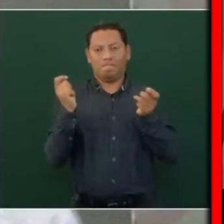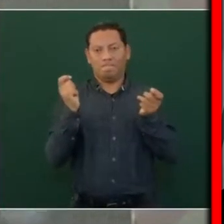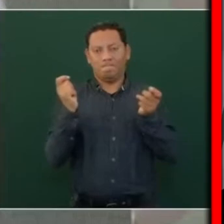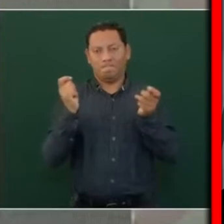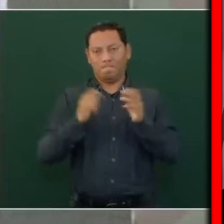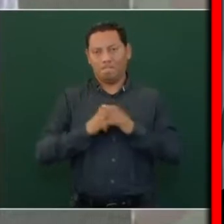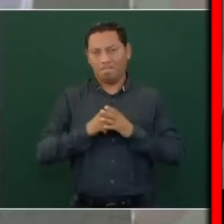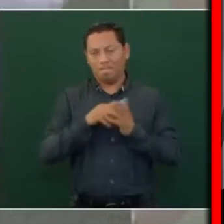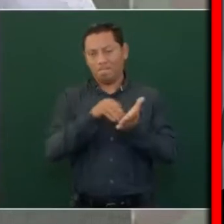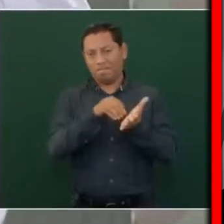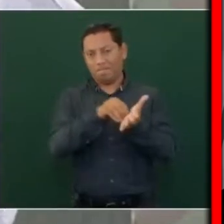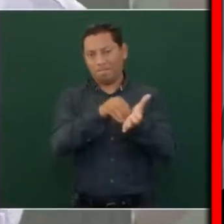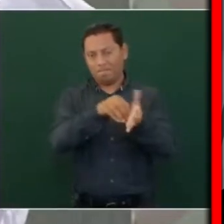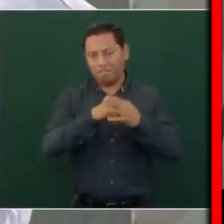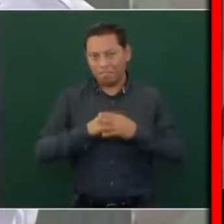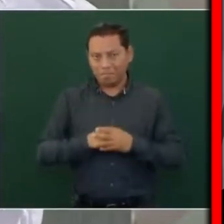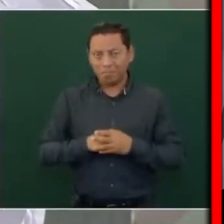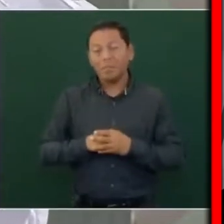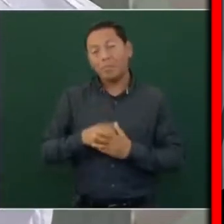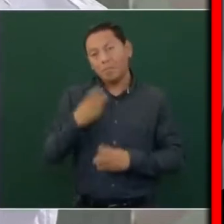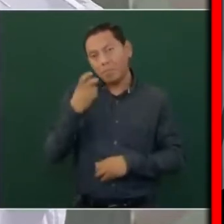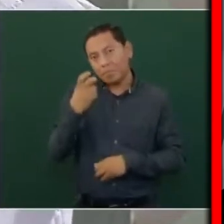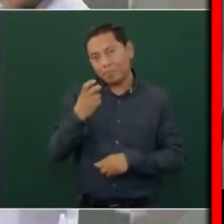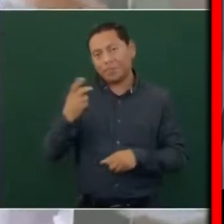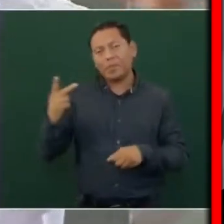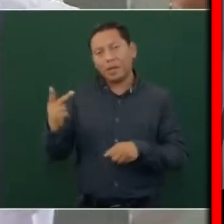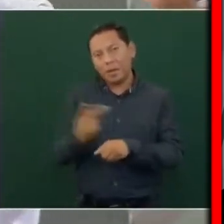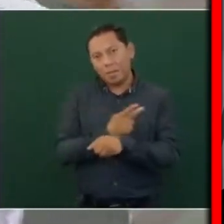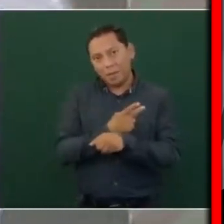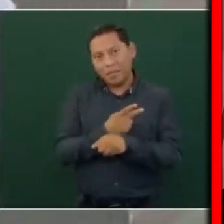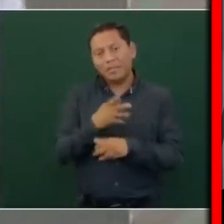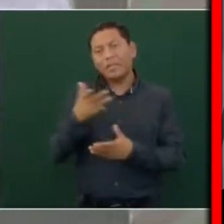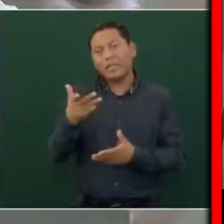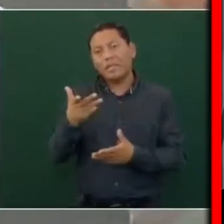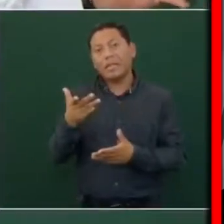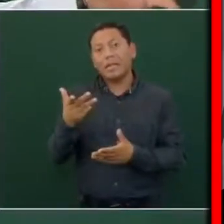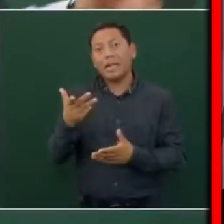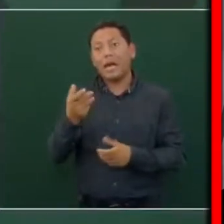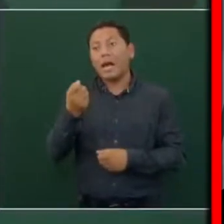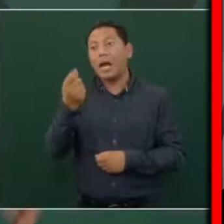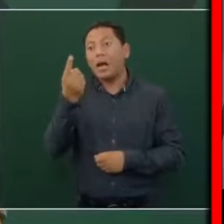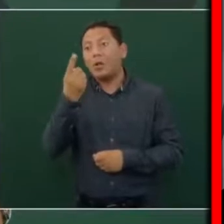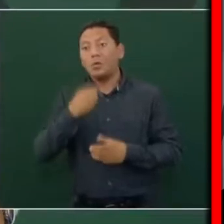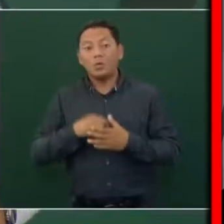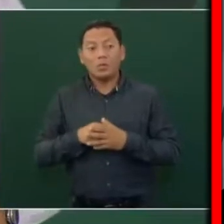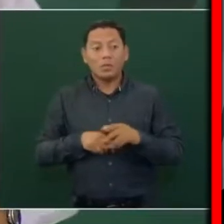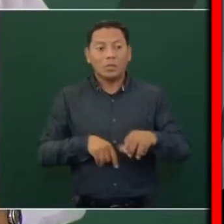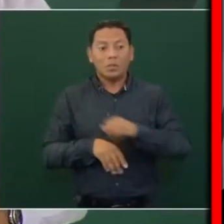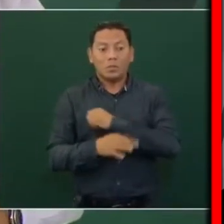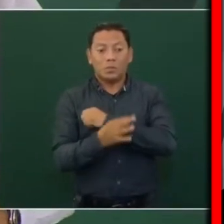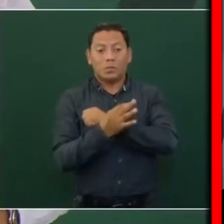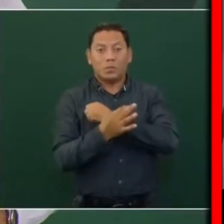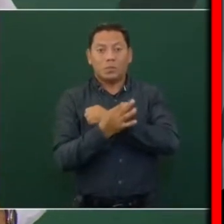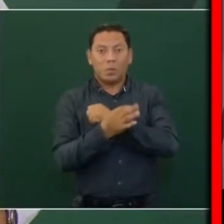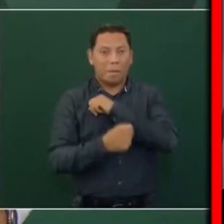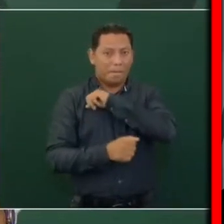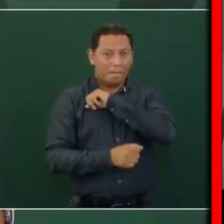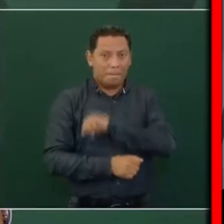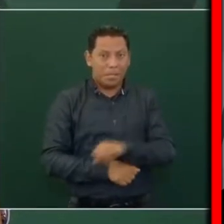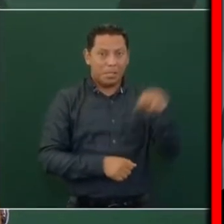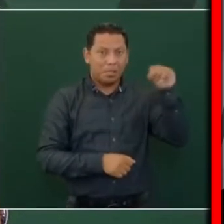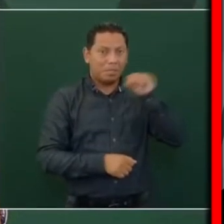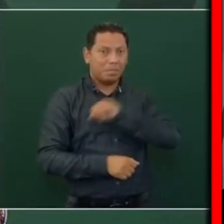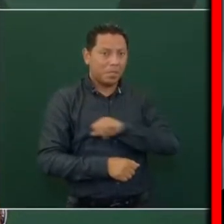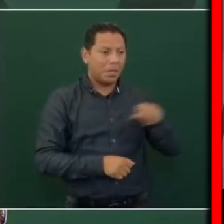Ahí es donde se están queriendo refugiar los delincuentes de cuello blanco,